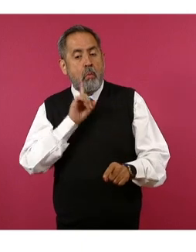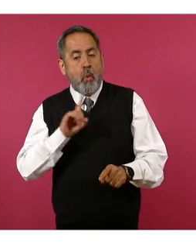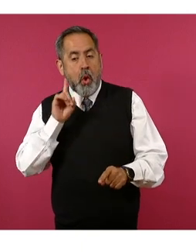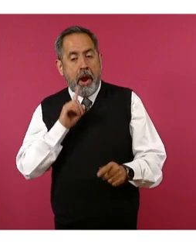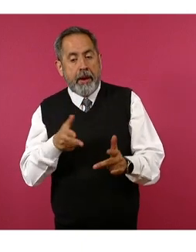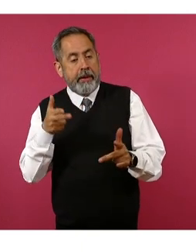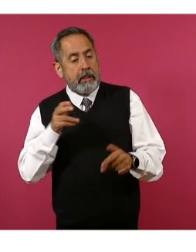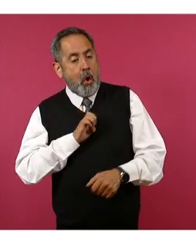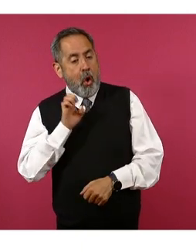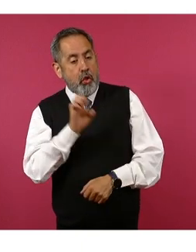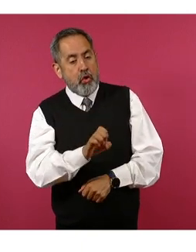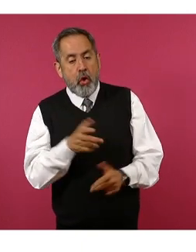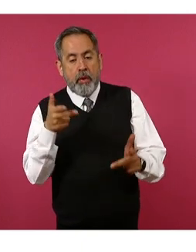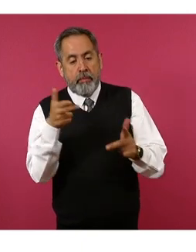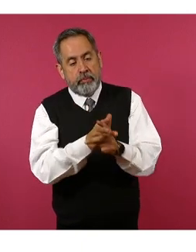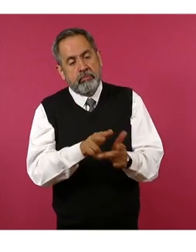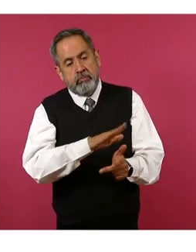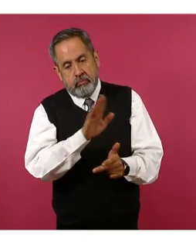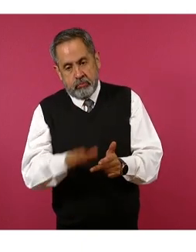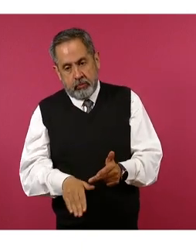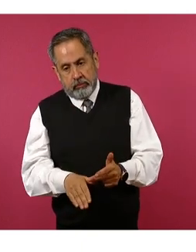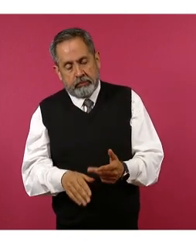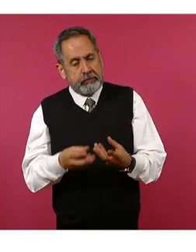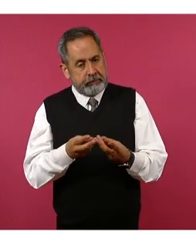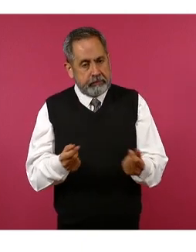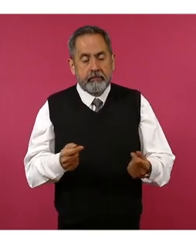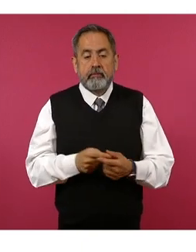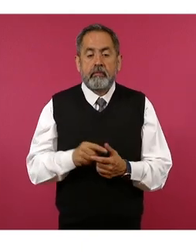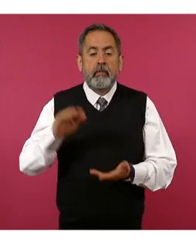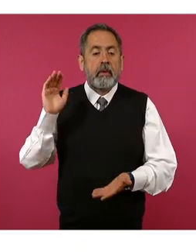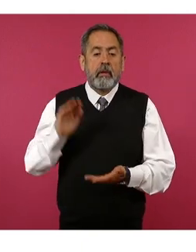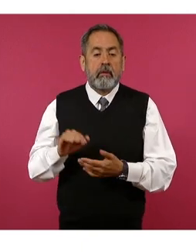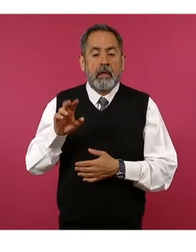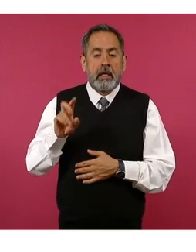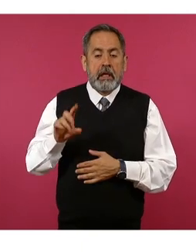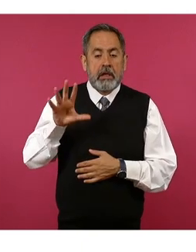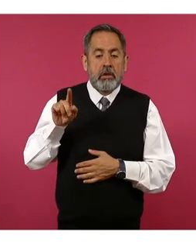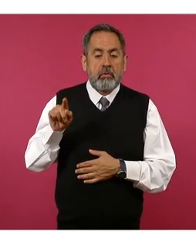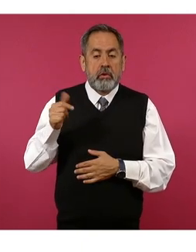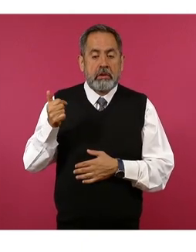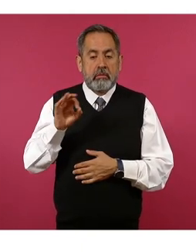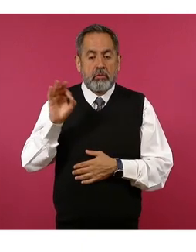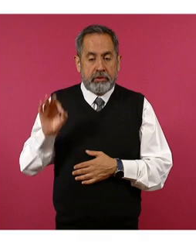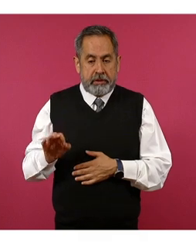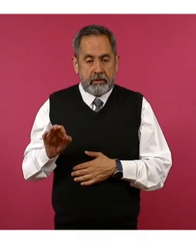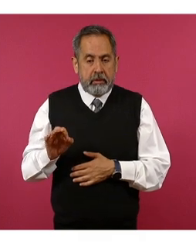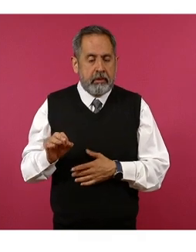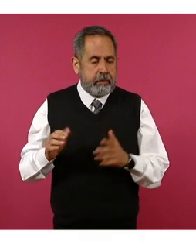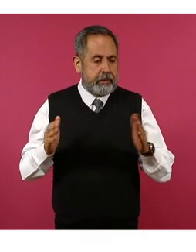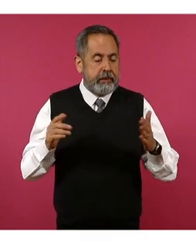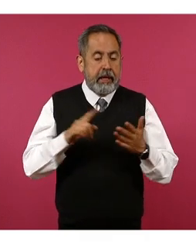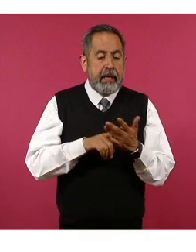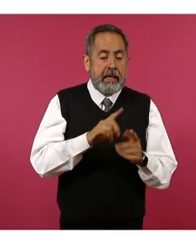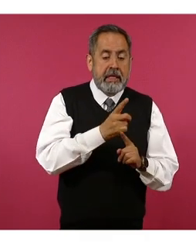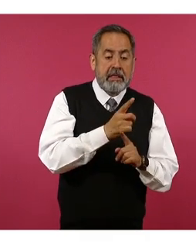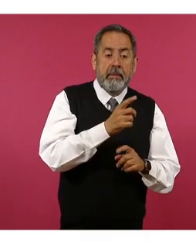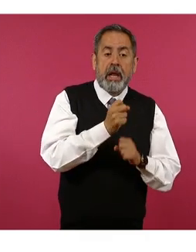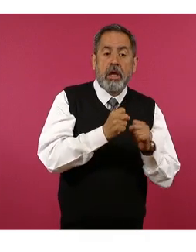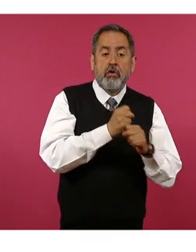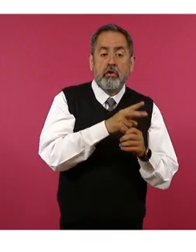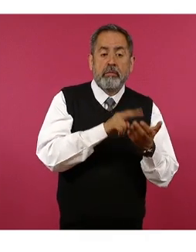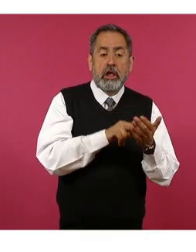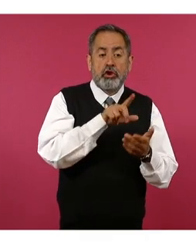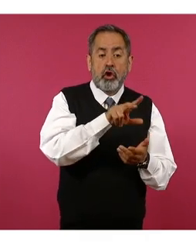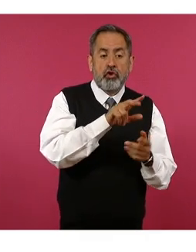tiene una baja de 35.6 por ciento respecto a diciembre de 2018.